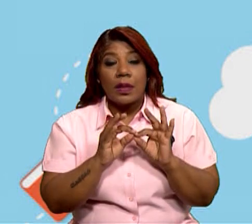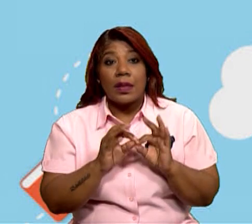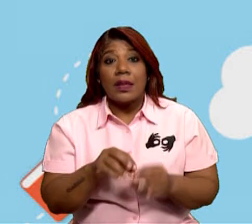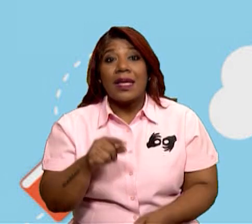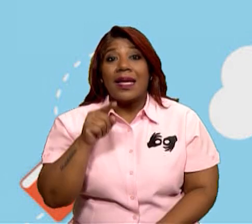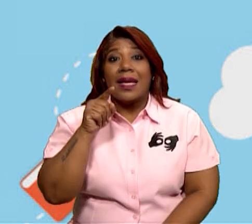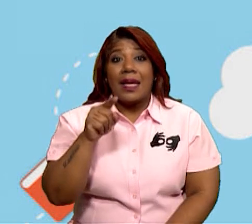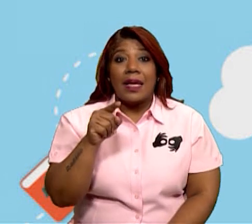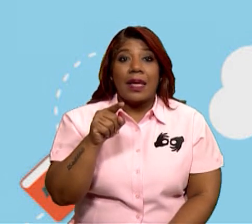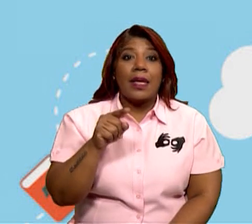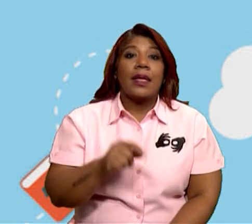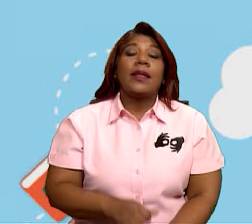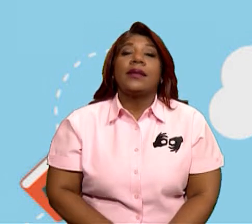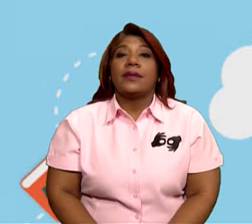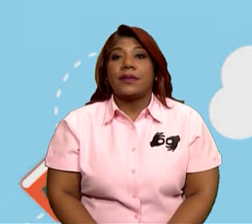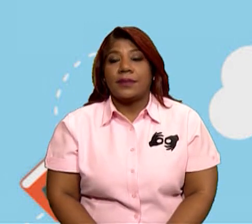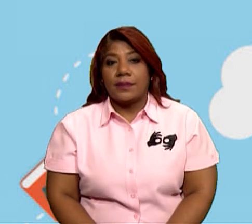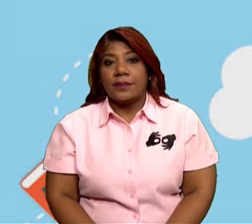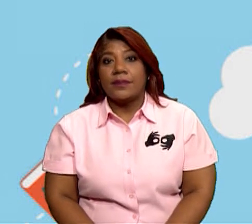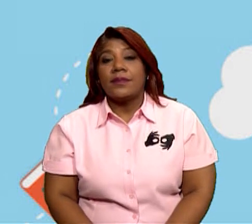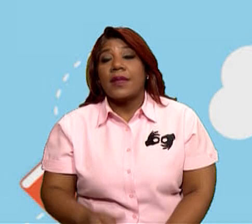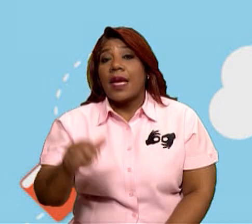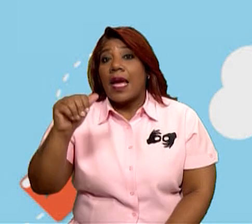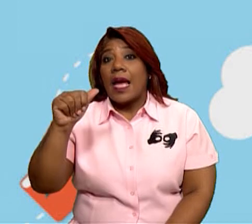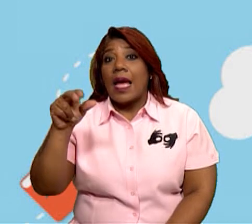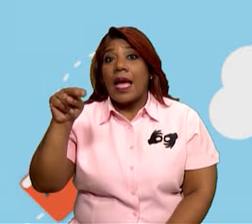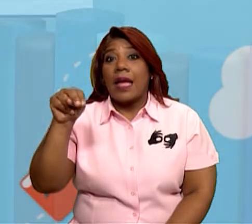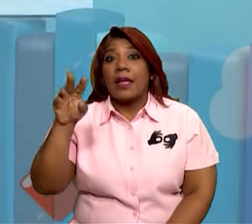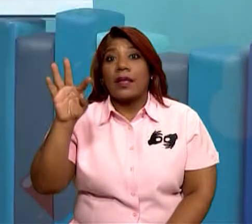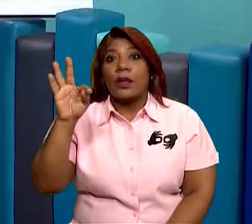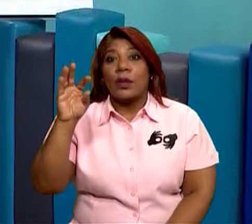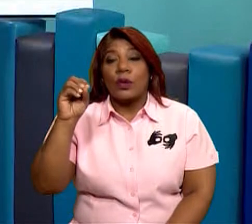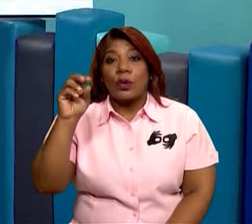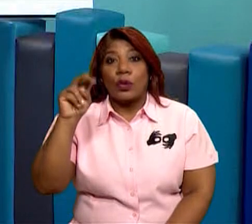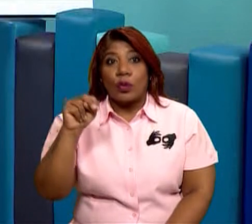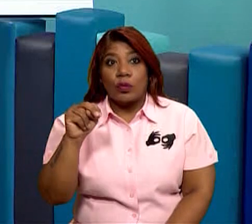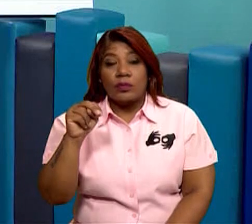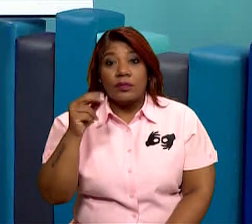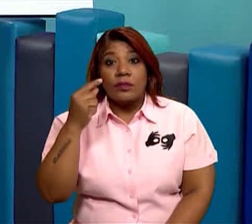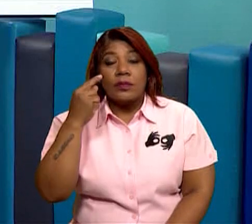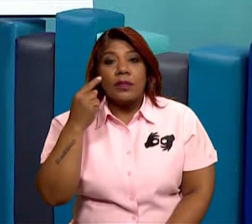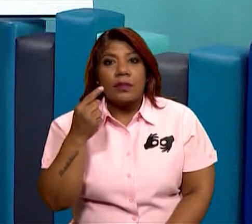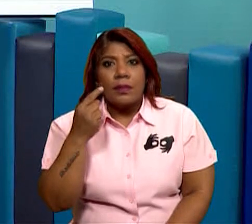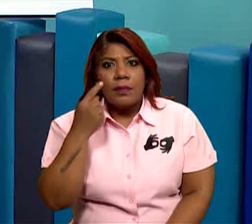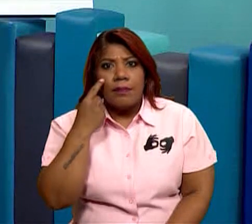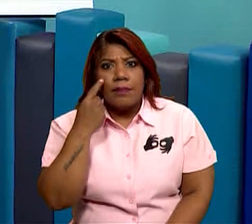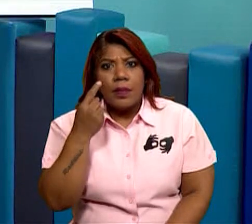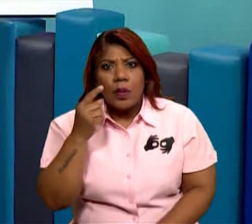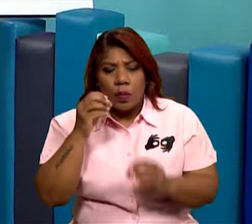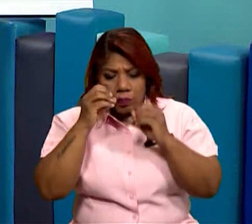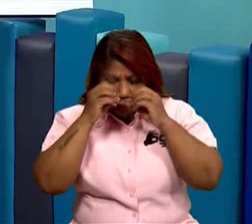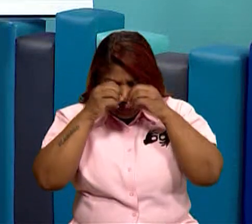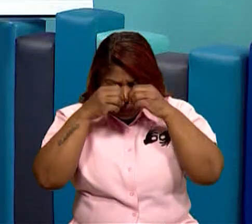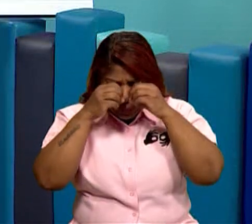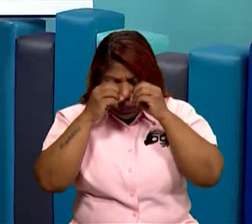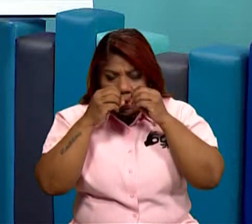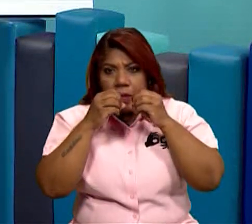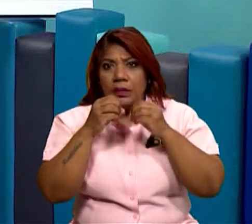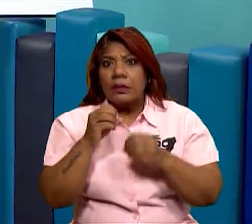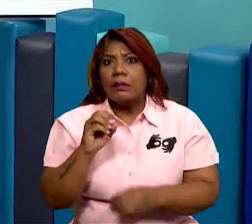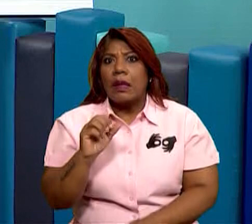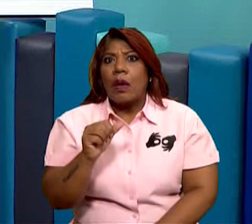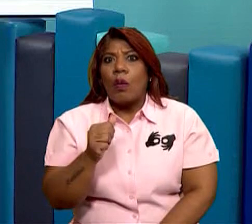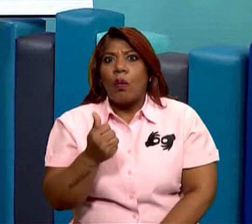Anton comenzó a hacer observaciones de bacterias y otro organismo.